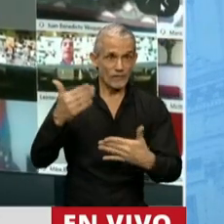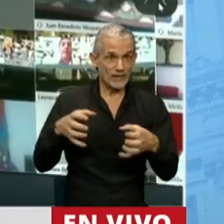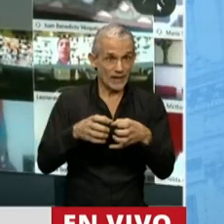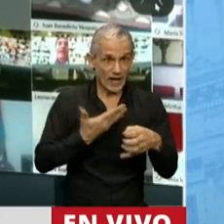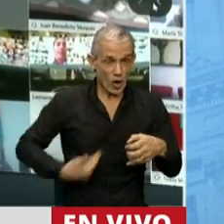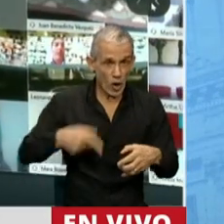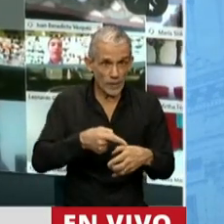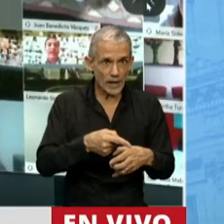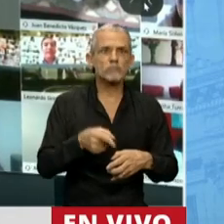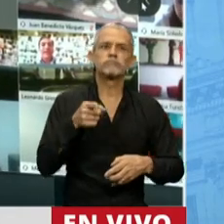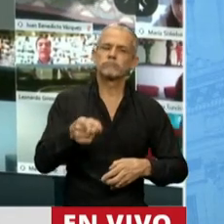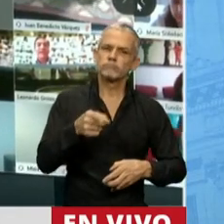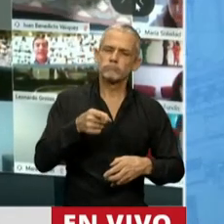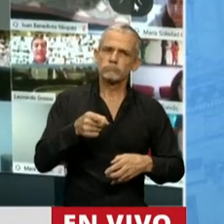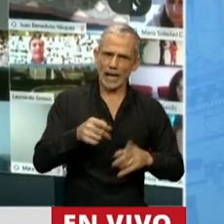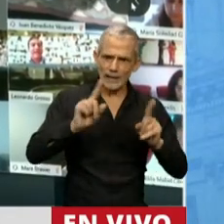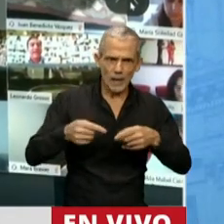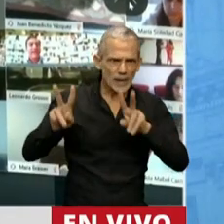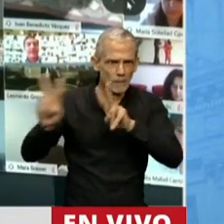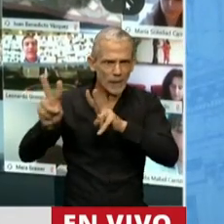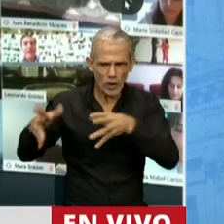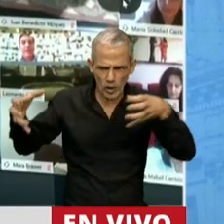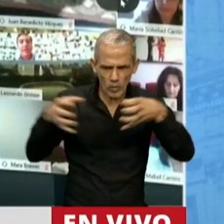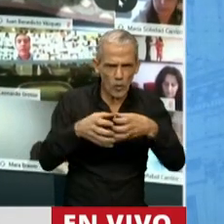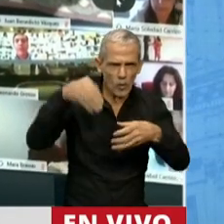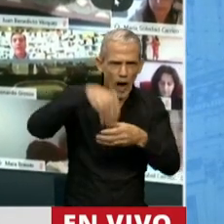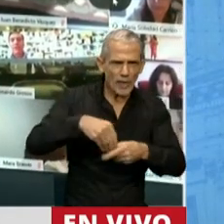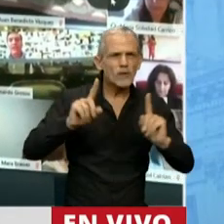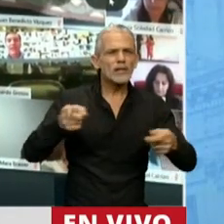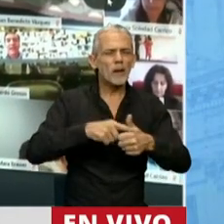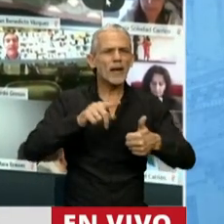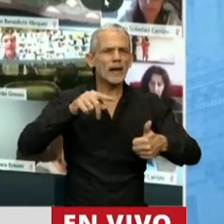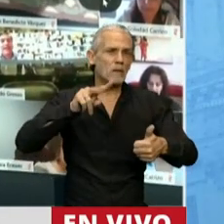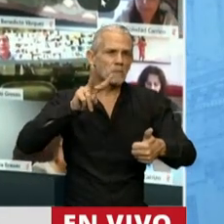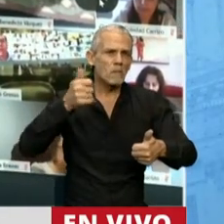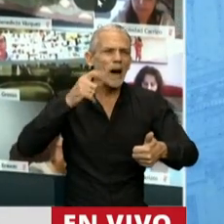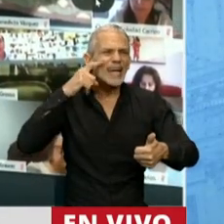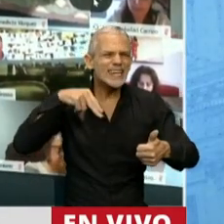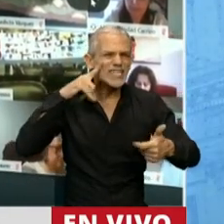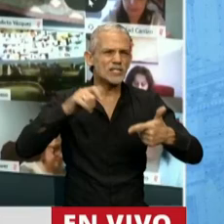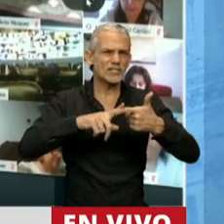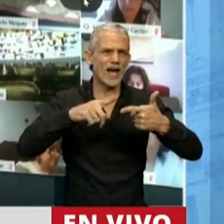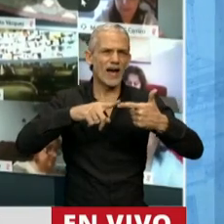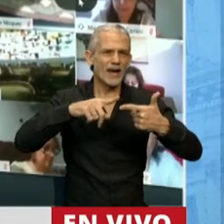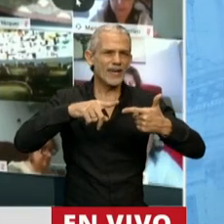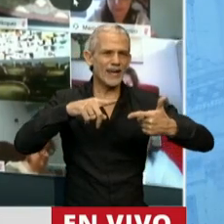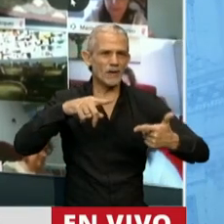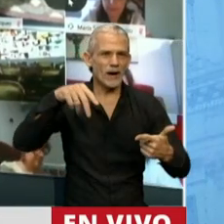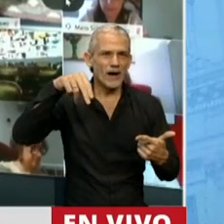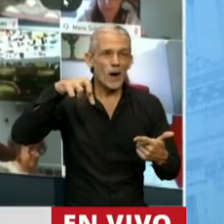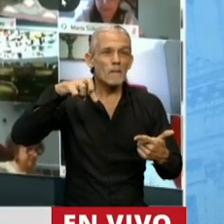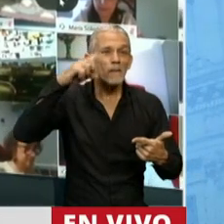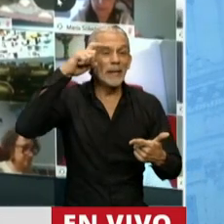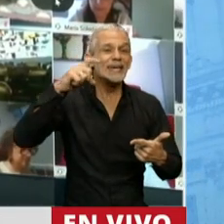fundamental con gran parte del peronismo, ni hablar, por supuesto, de Mickey Vainilla, Pichetto, que en el Senado